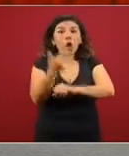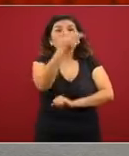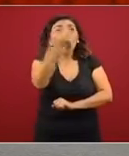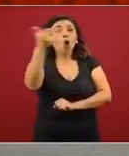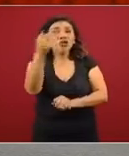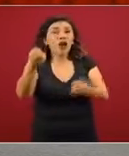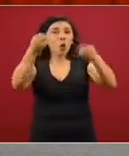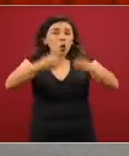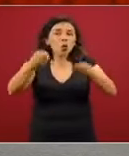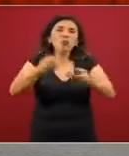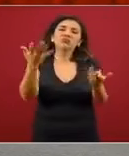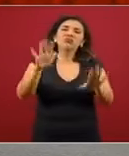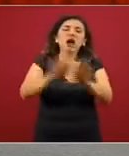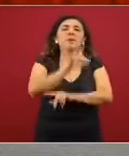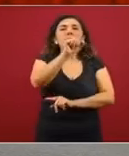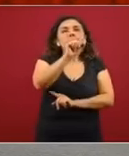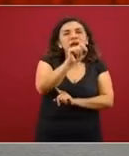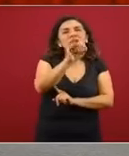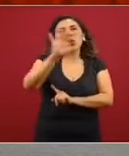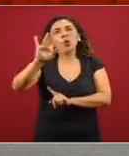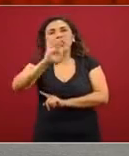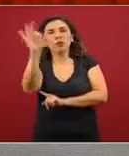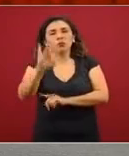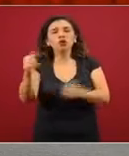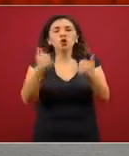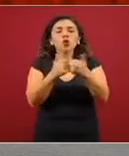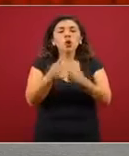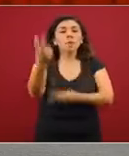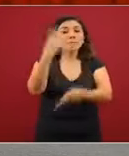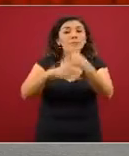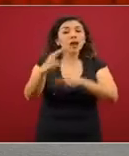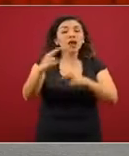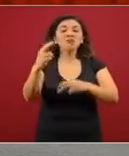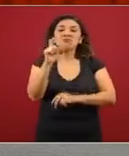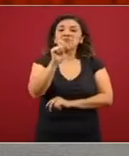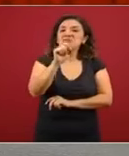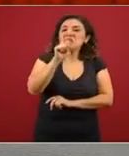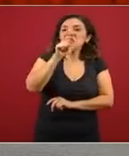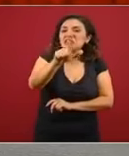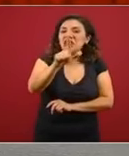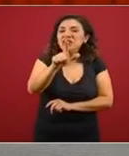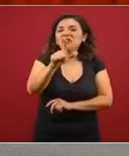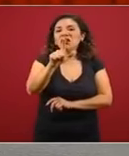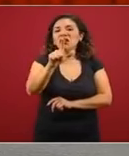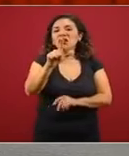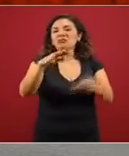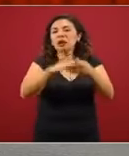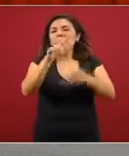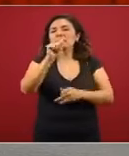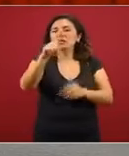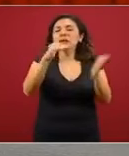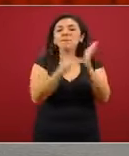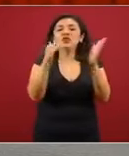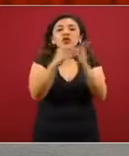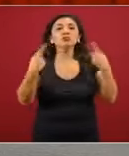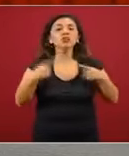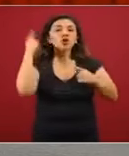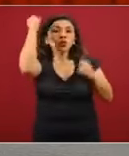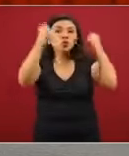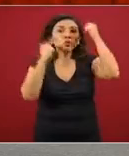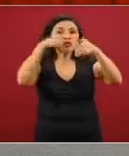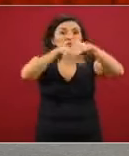entre 20 y 40 por ciento, con una afluencia de 27 millones de turistas a hotel